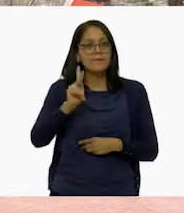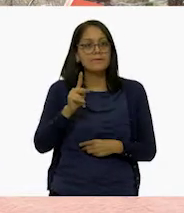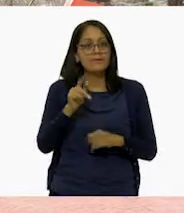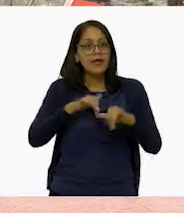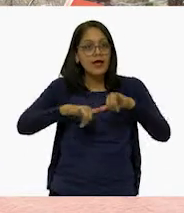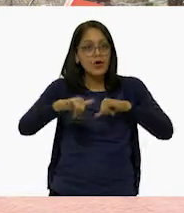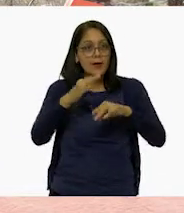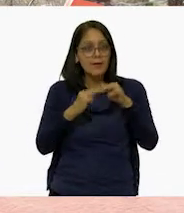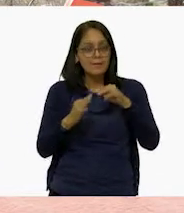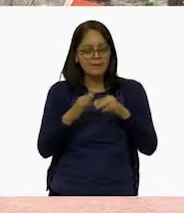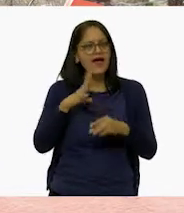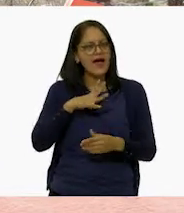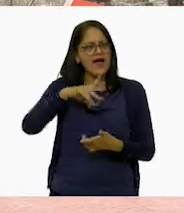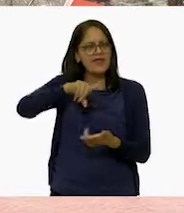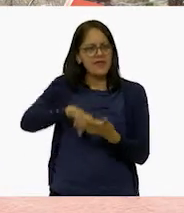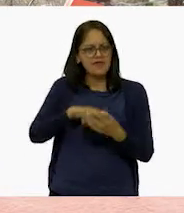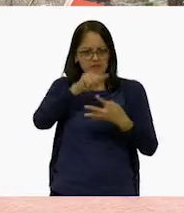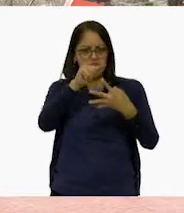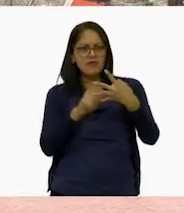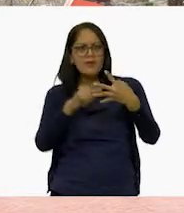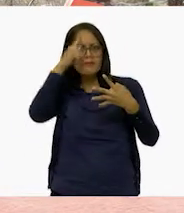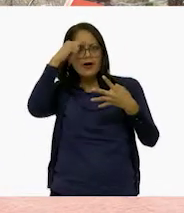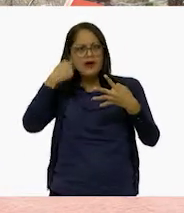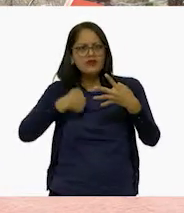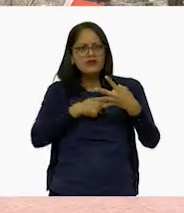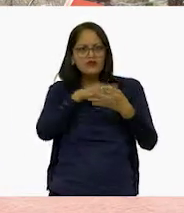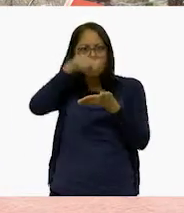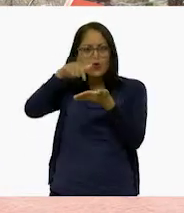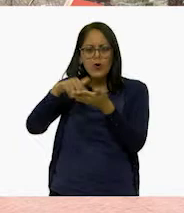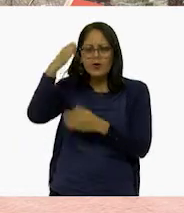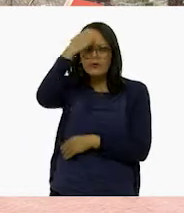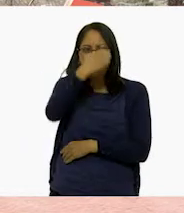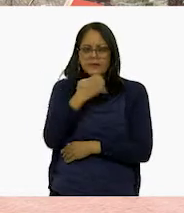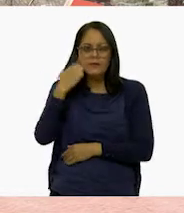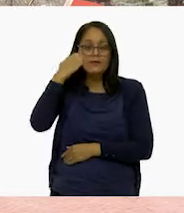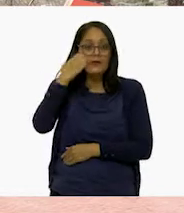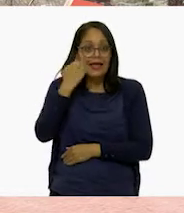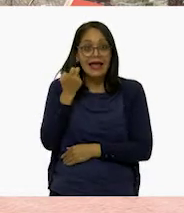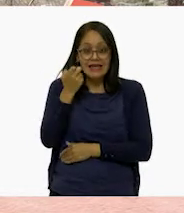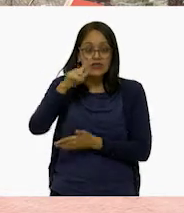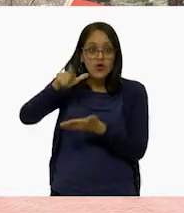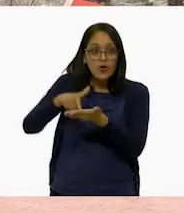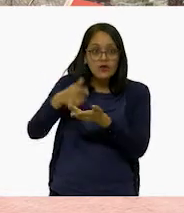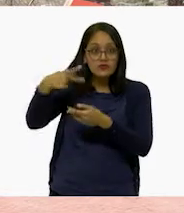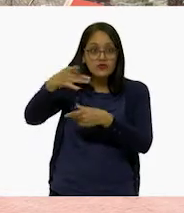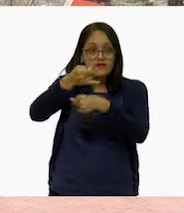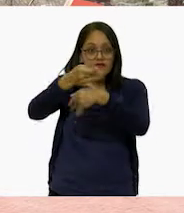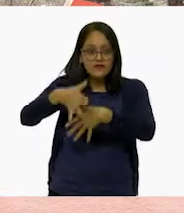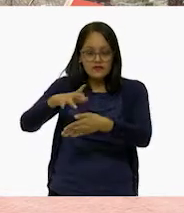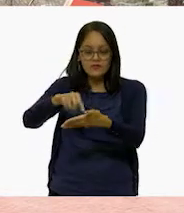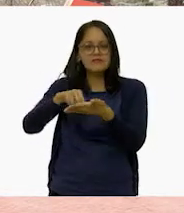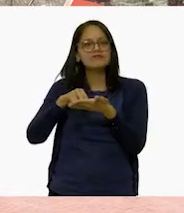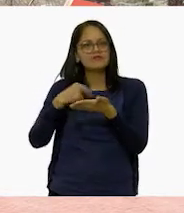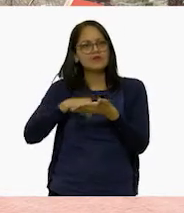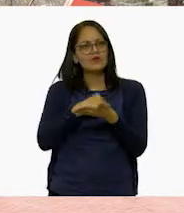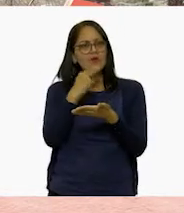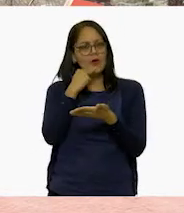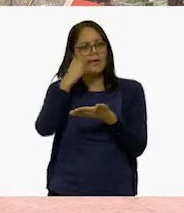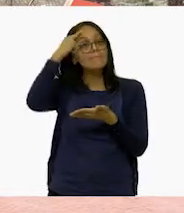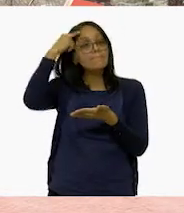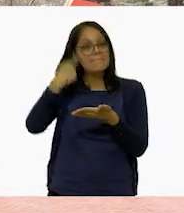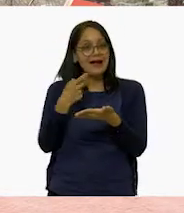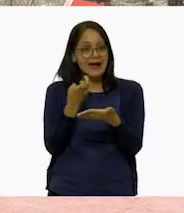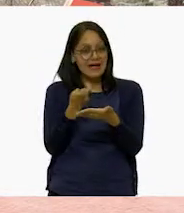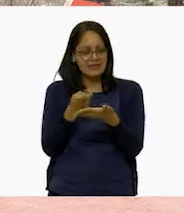nos da todos los elementos para poder analizar un lugar e integrar toda la información que podemos obtener para